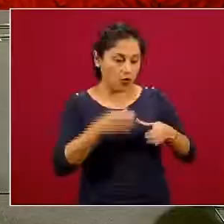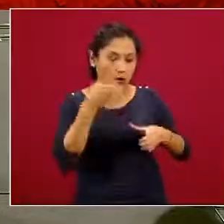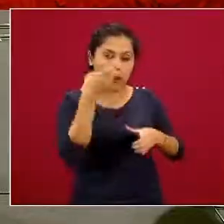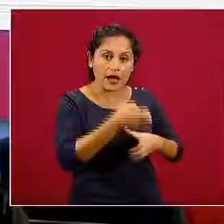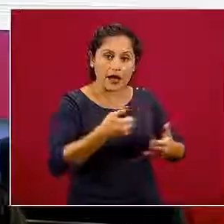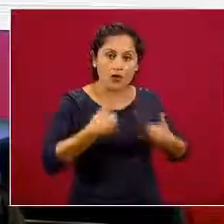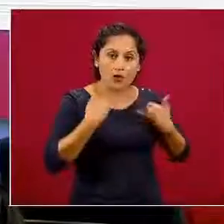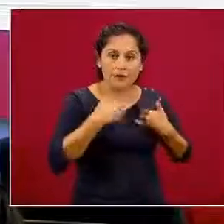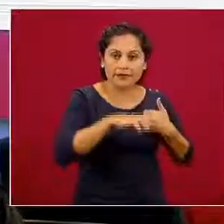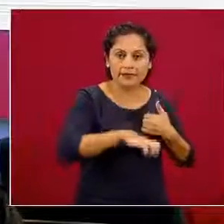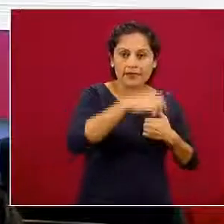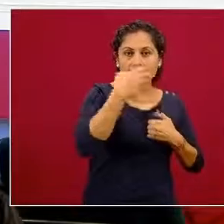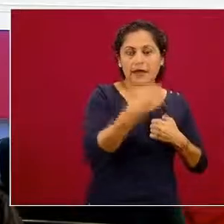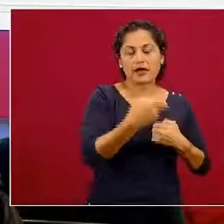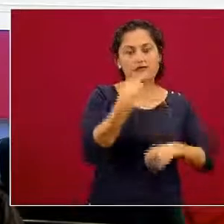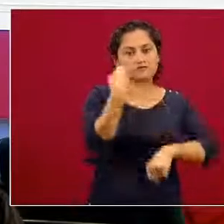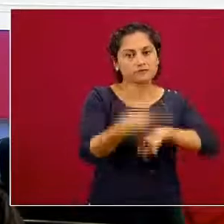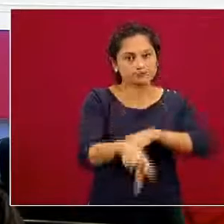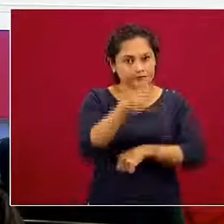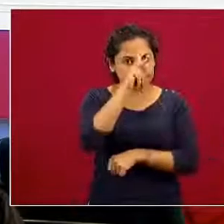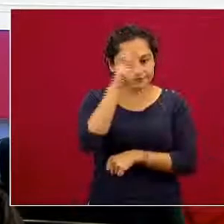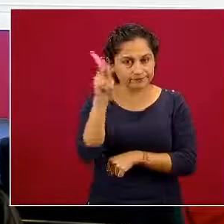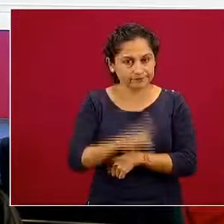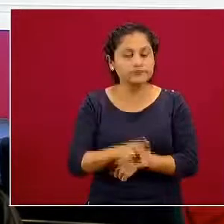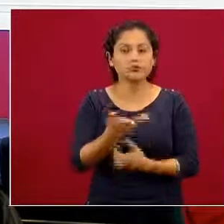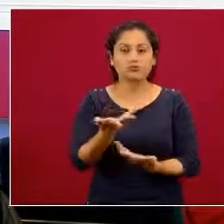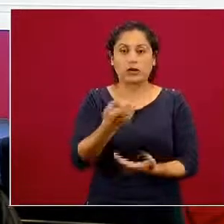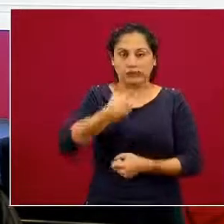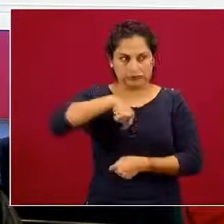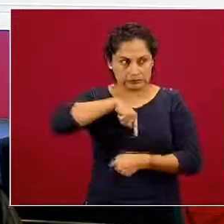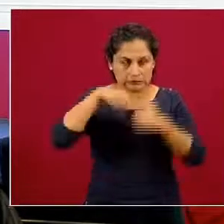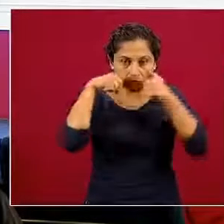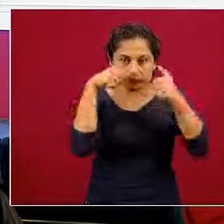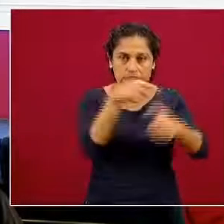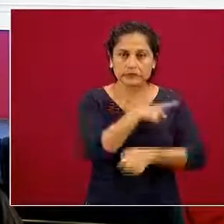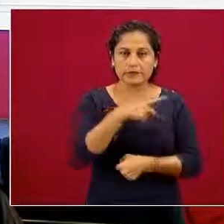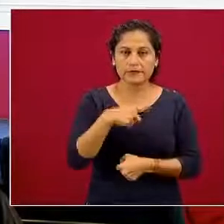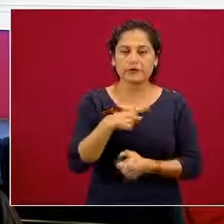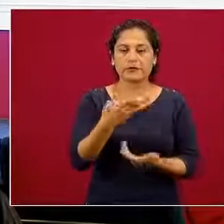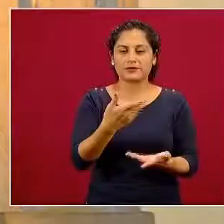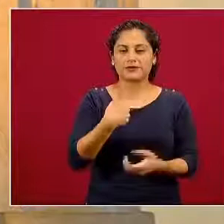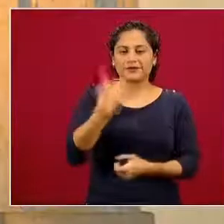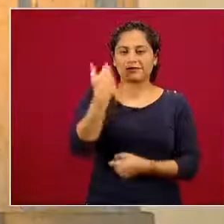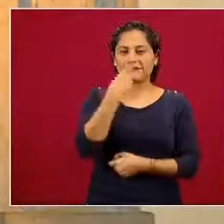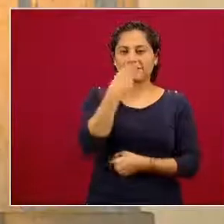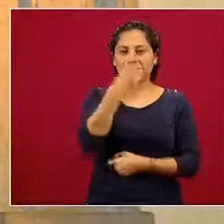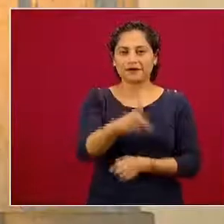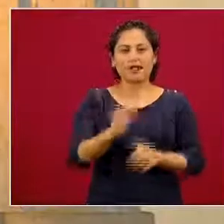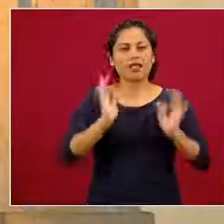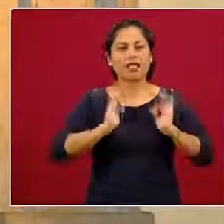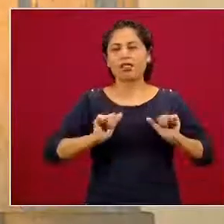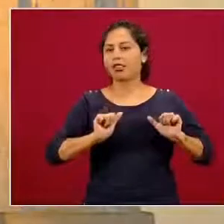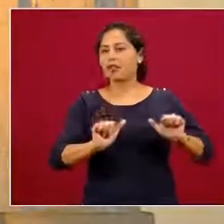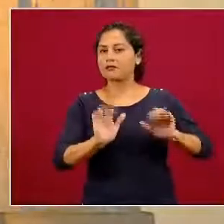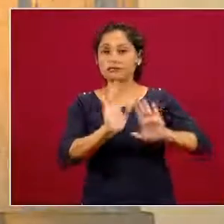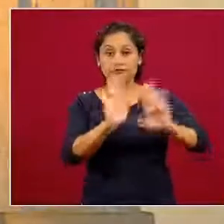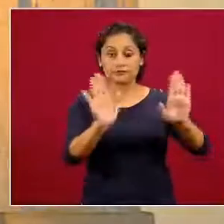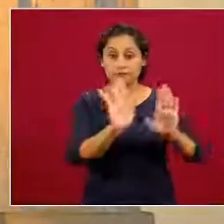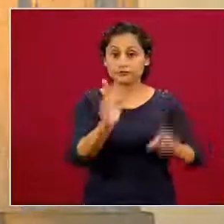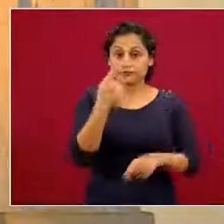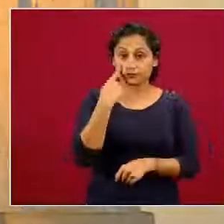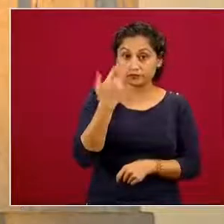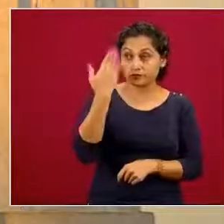tenemos que hacer algo. Como les decía, no es motivo para quedarnos tranquilos. Lo que hemos visto a partir de